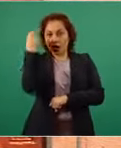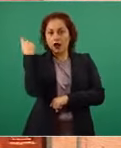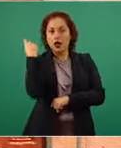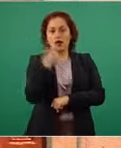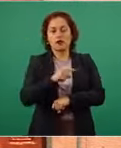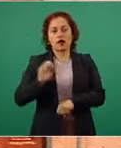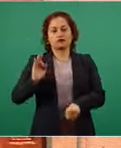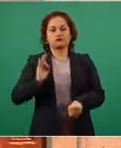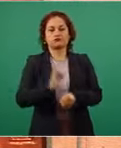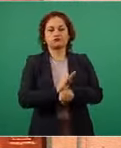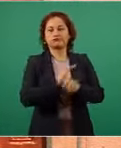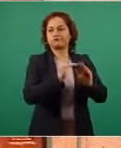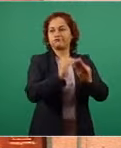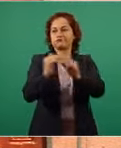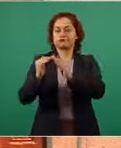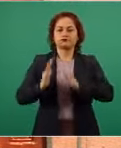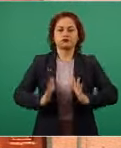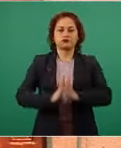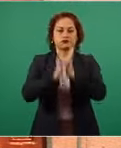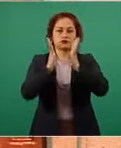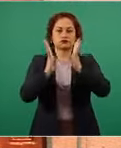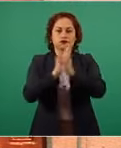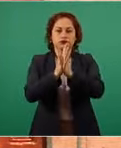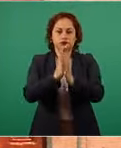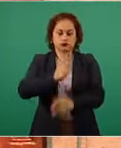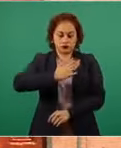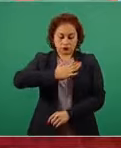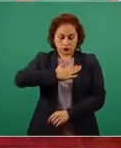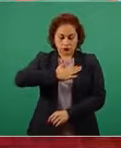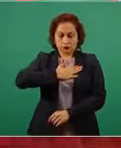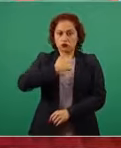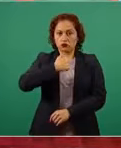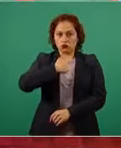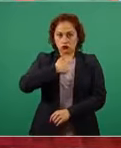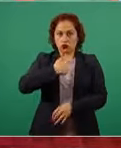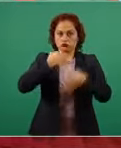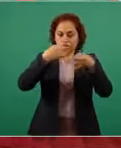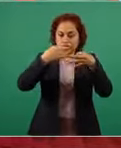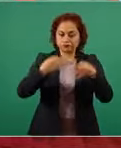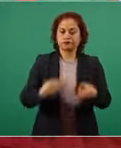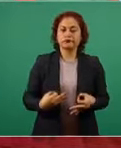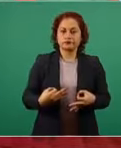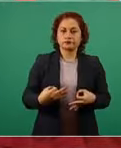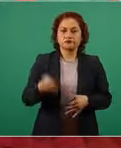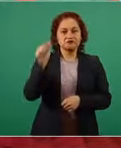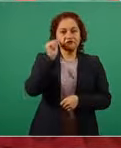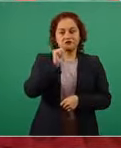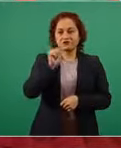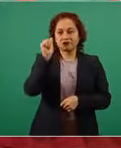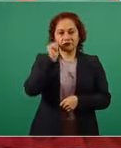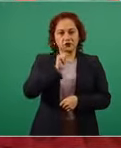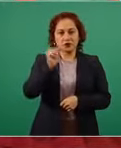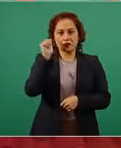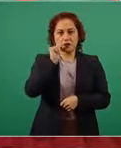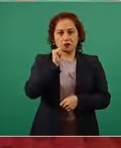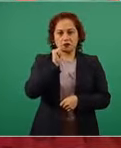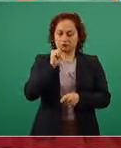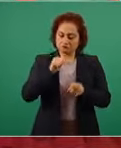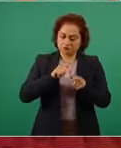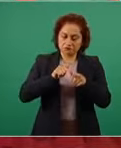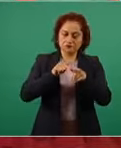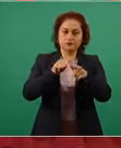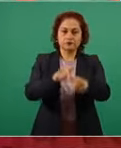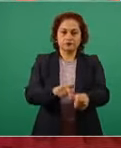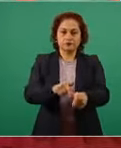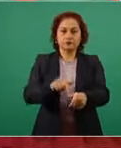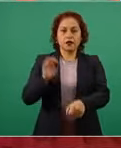Por mi parte les manifiesto que actuaré como siempre con absoluta rectitud y en defensa de